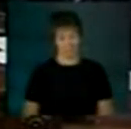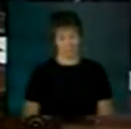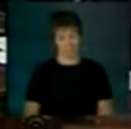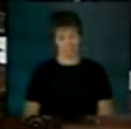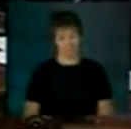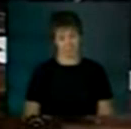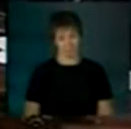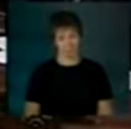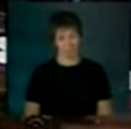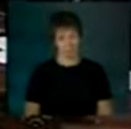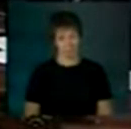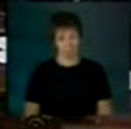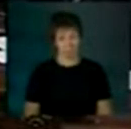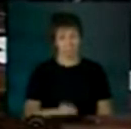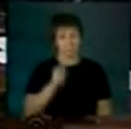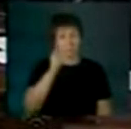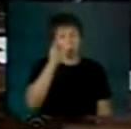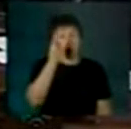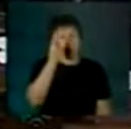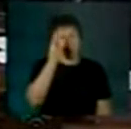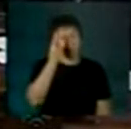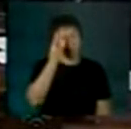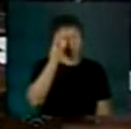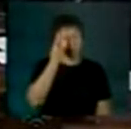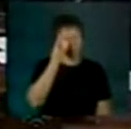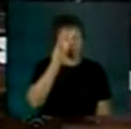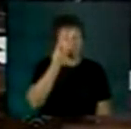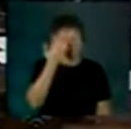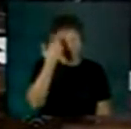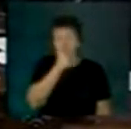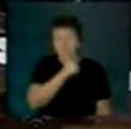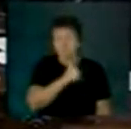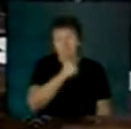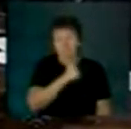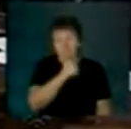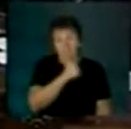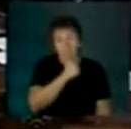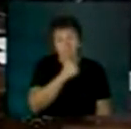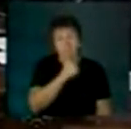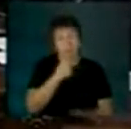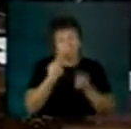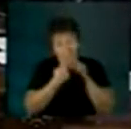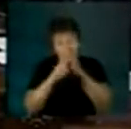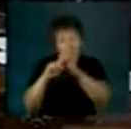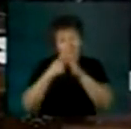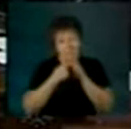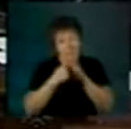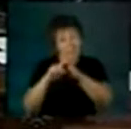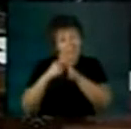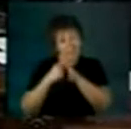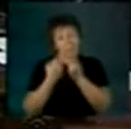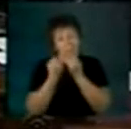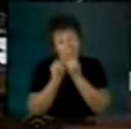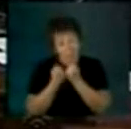de un viejo adversario que de vez en cuando cambia de ropaje.